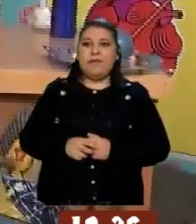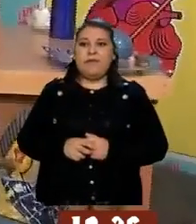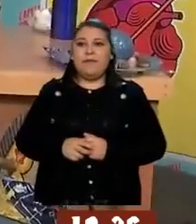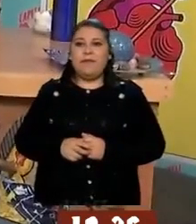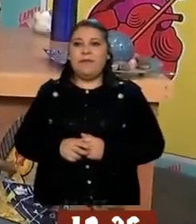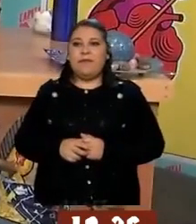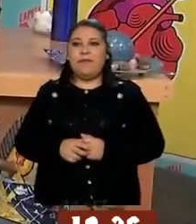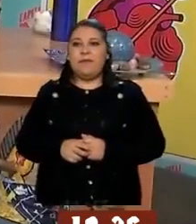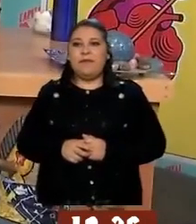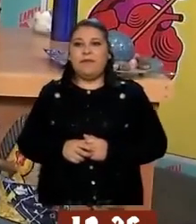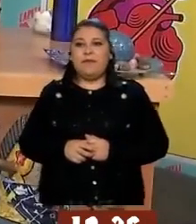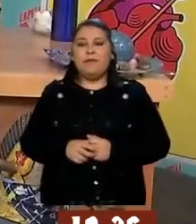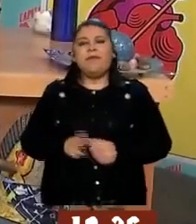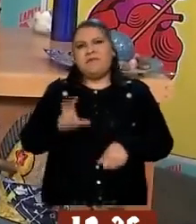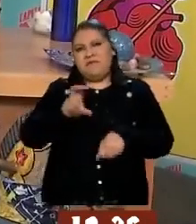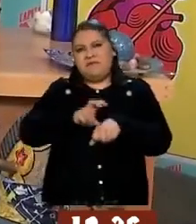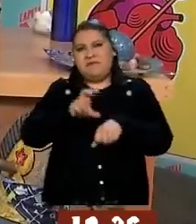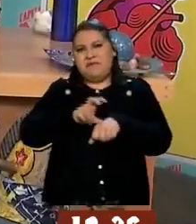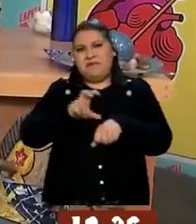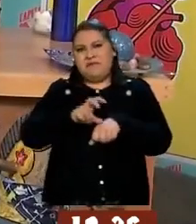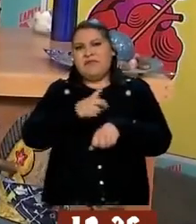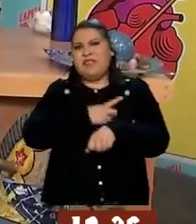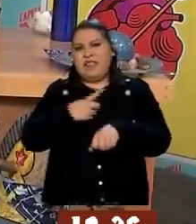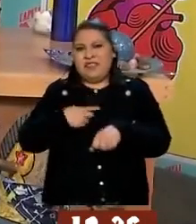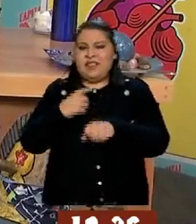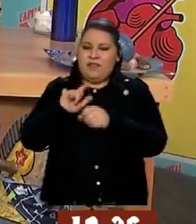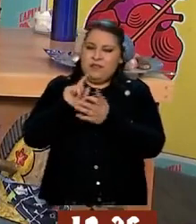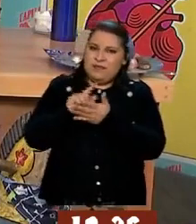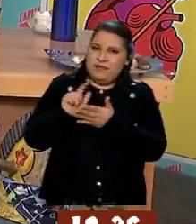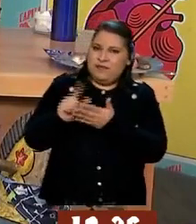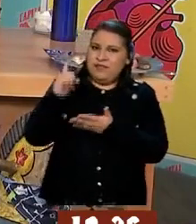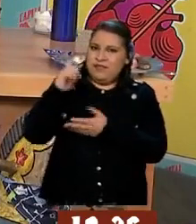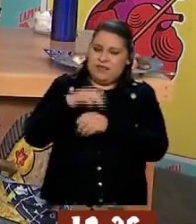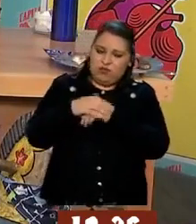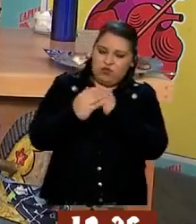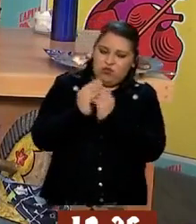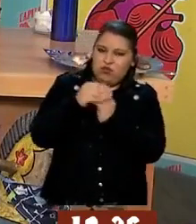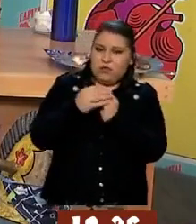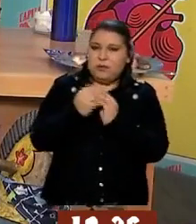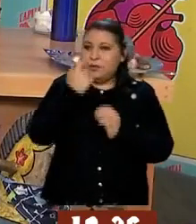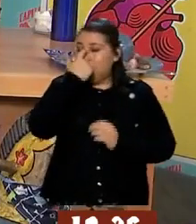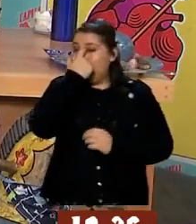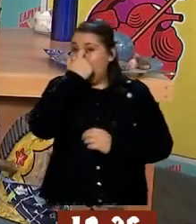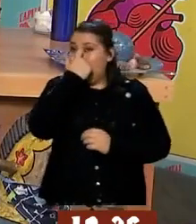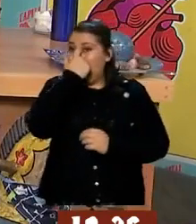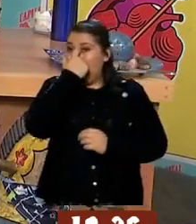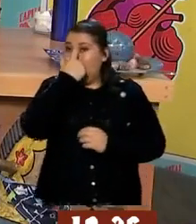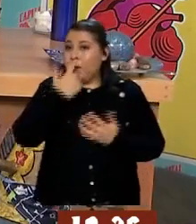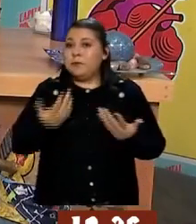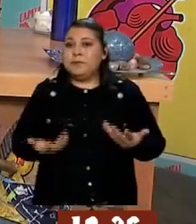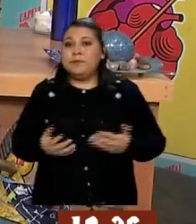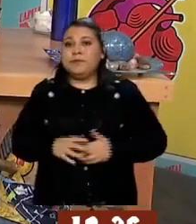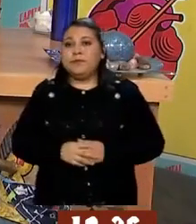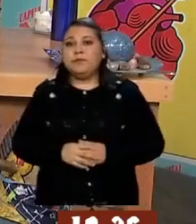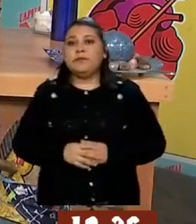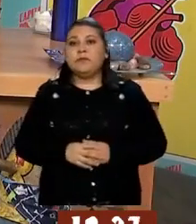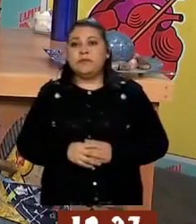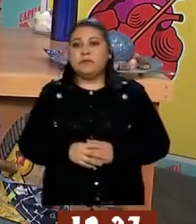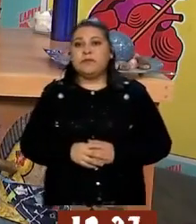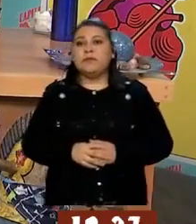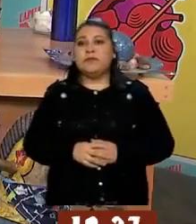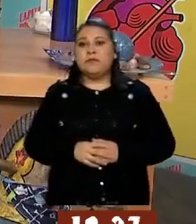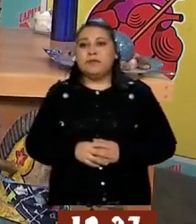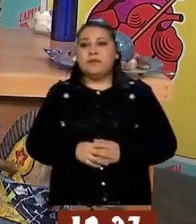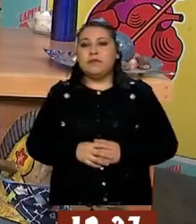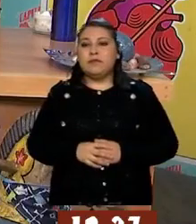Es mejor comer las proteínas un poco destruidas para que nuestro cuerpo lo asimile mejor. Ah. Y este, igual con la carne tártara, si puede,